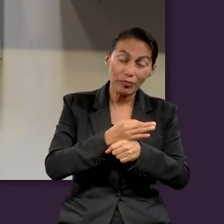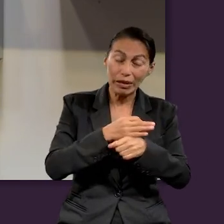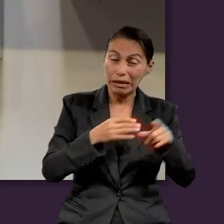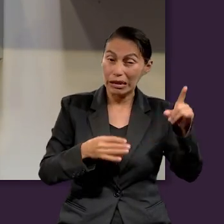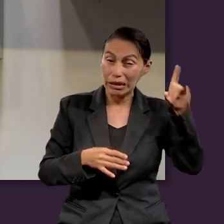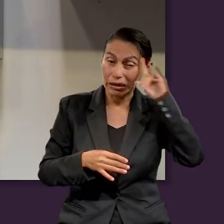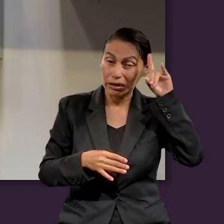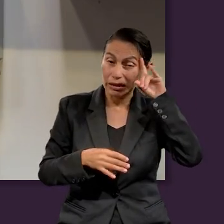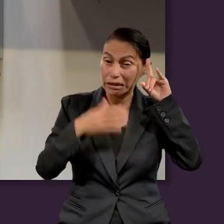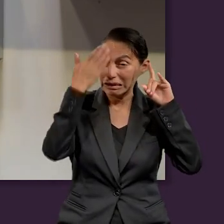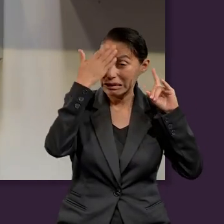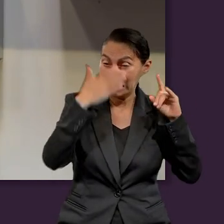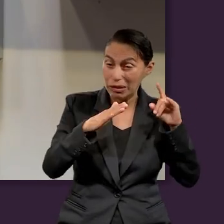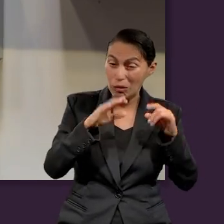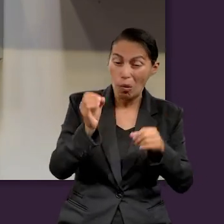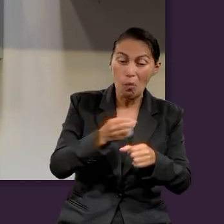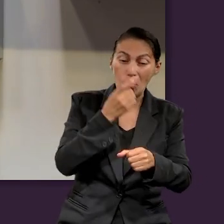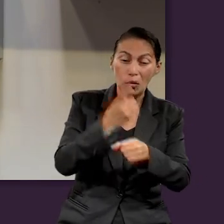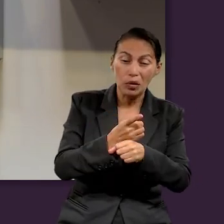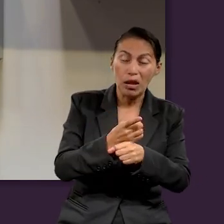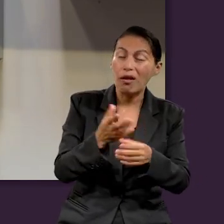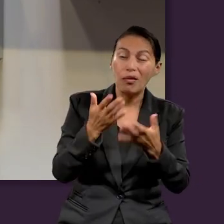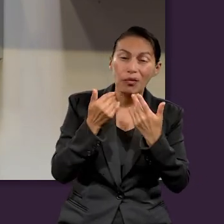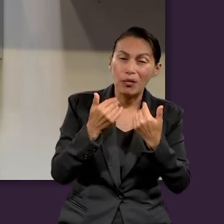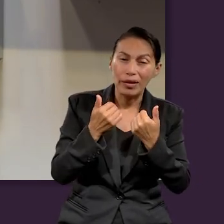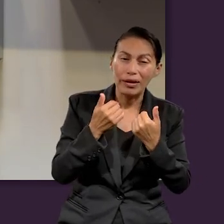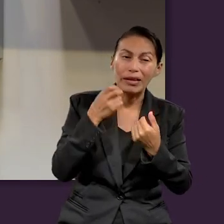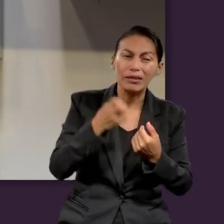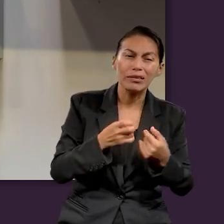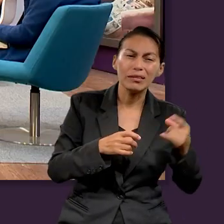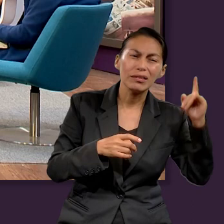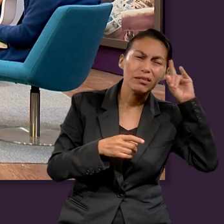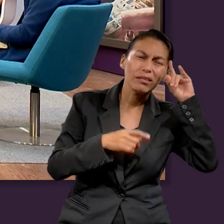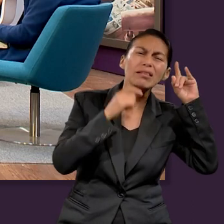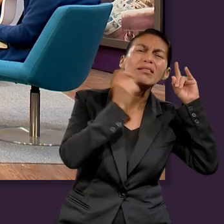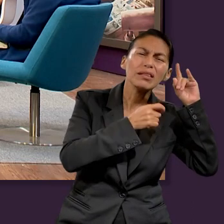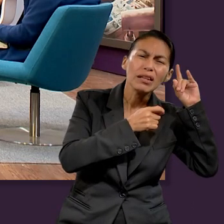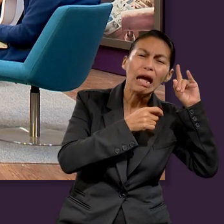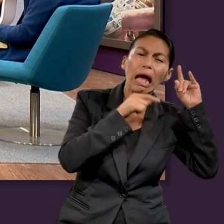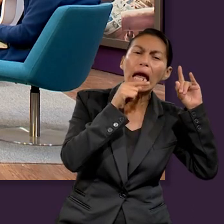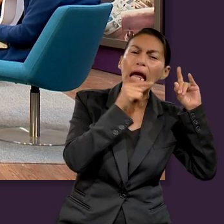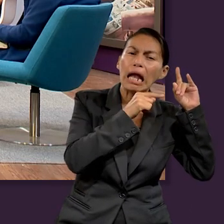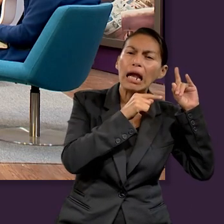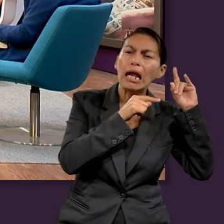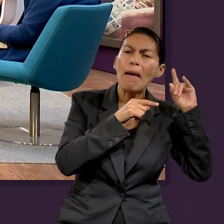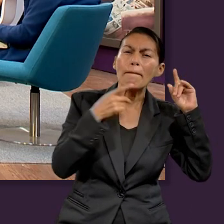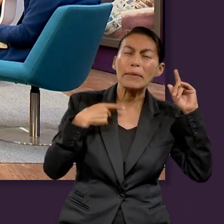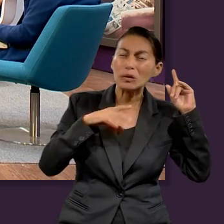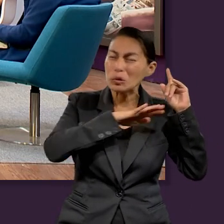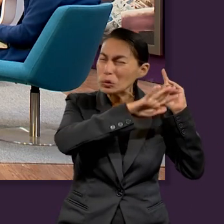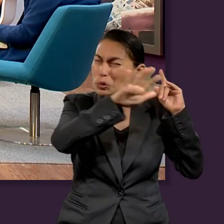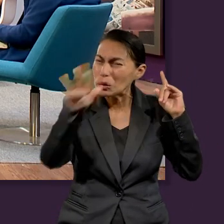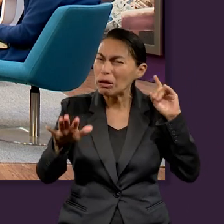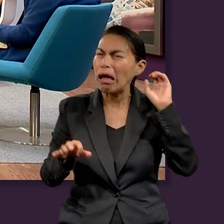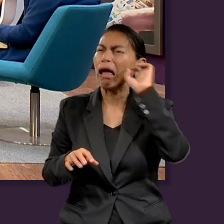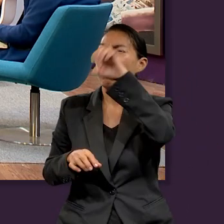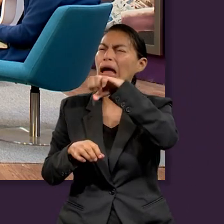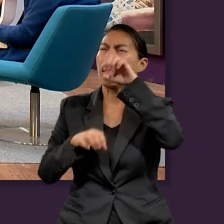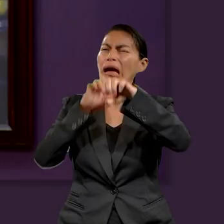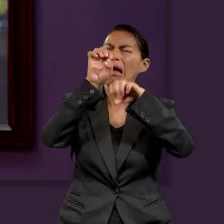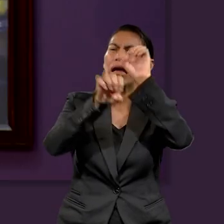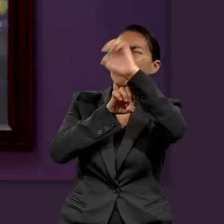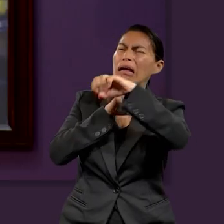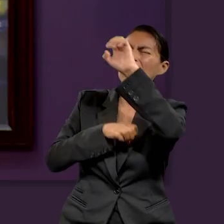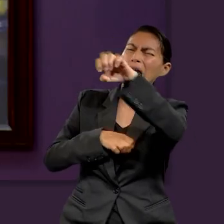no tiene más oportunidad, se ha dado a la tarea de llevar adelante esto. Y pone en nuestra